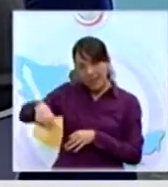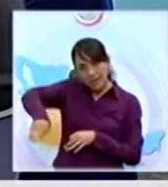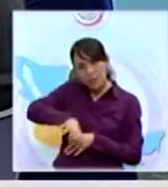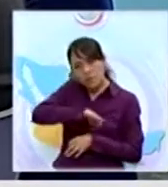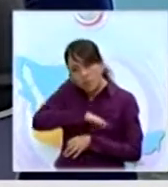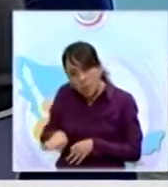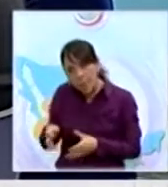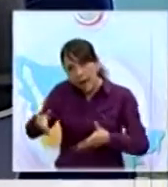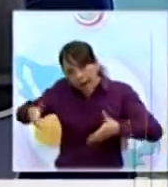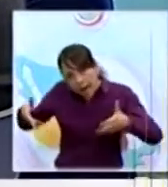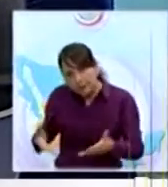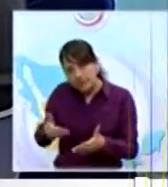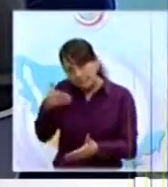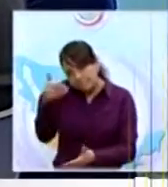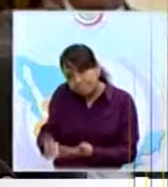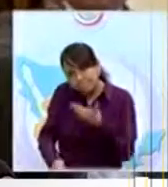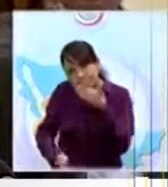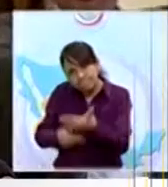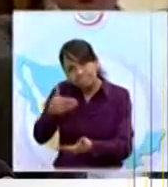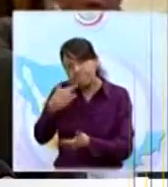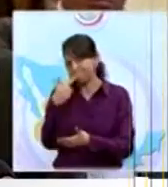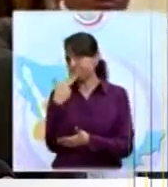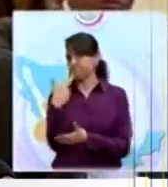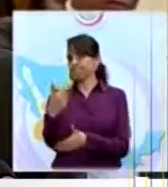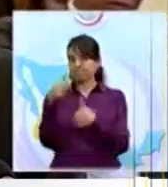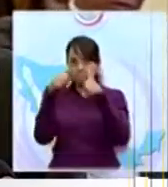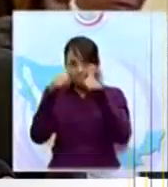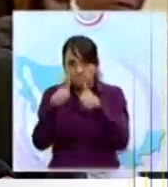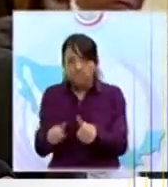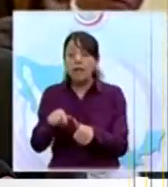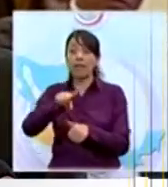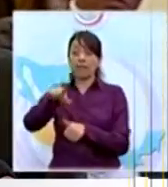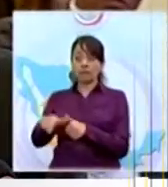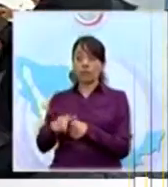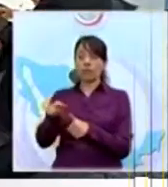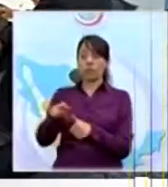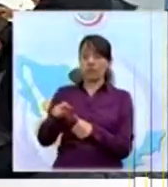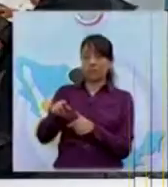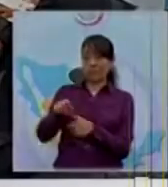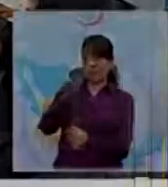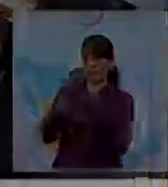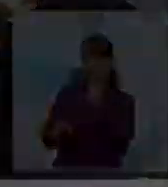y poder darnos resultados lo más verídico posible? Gracias.